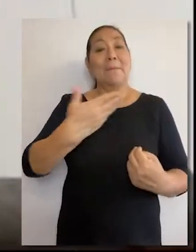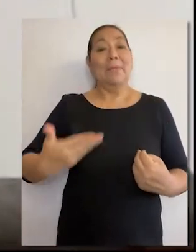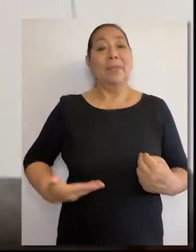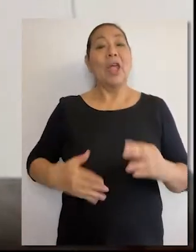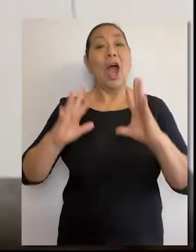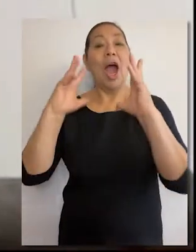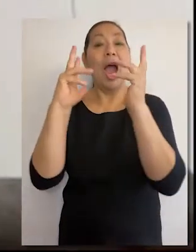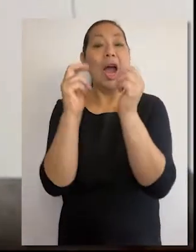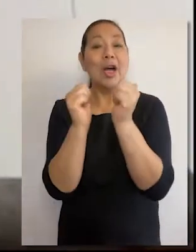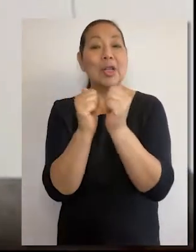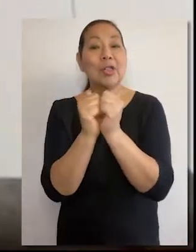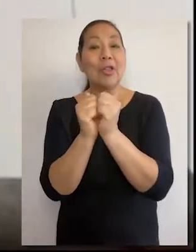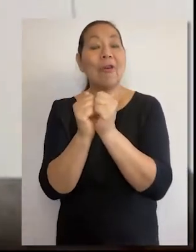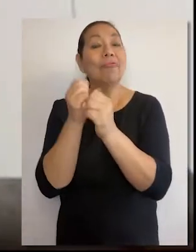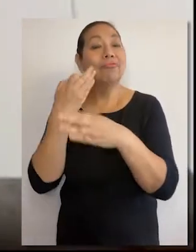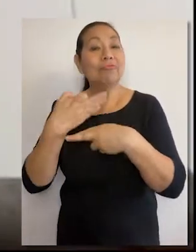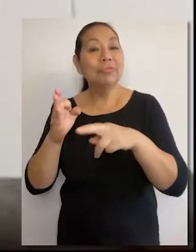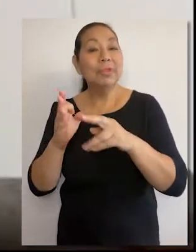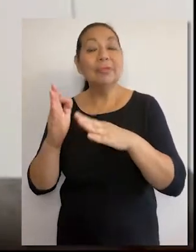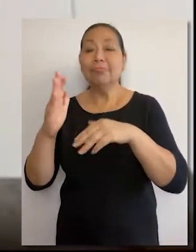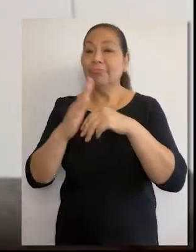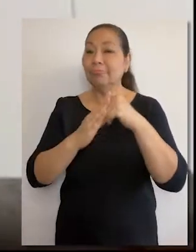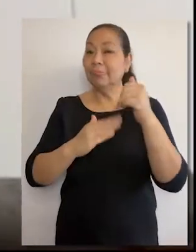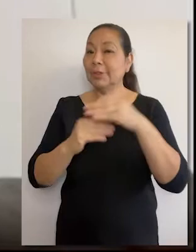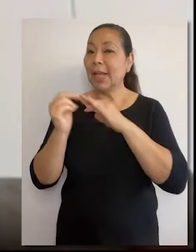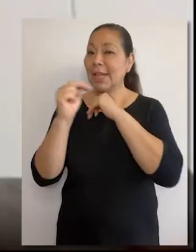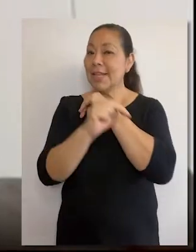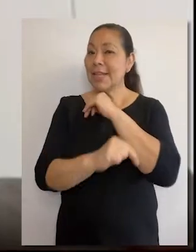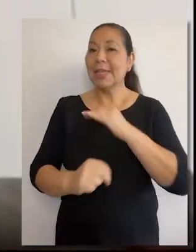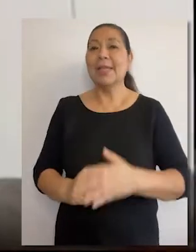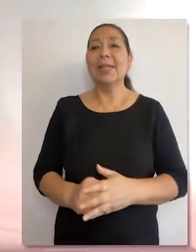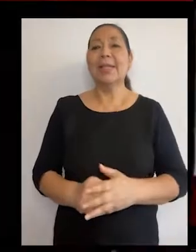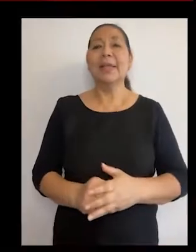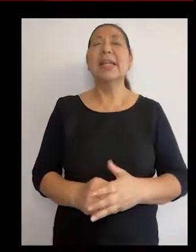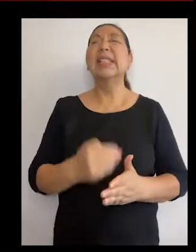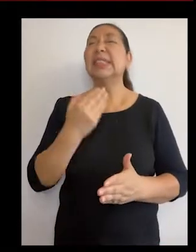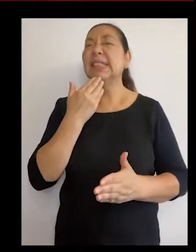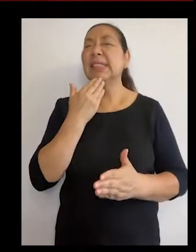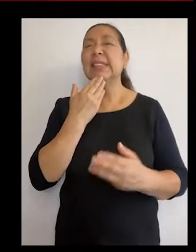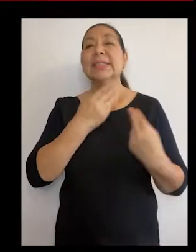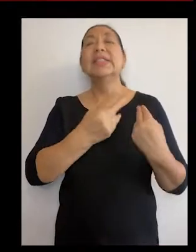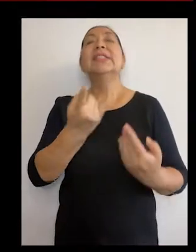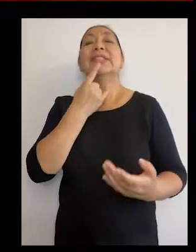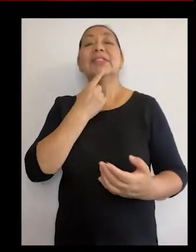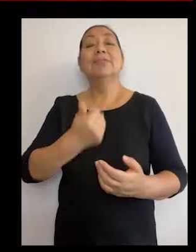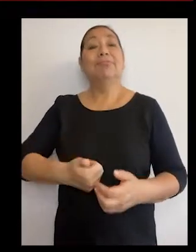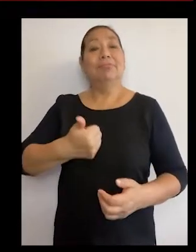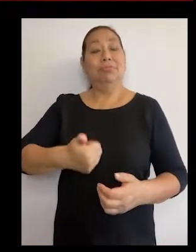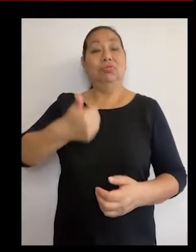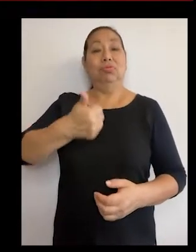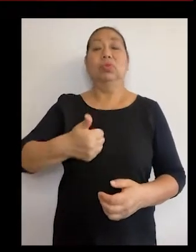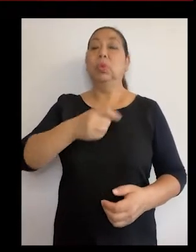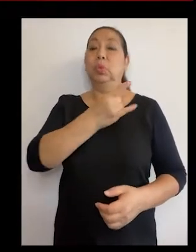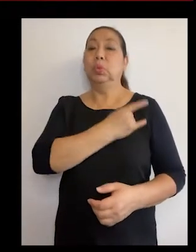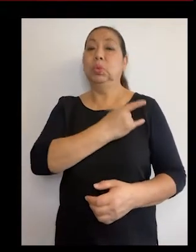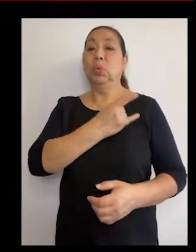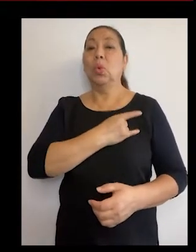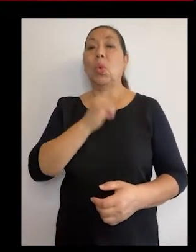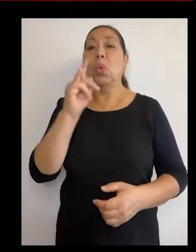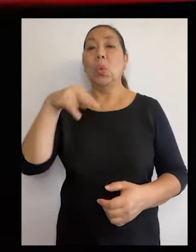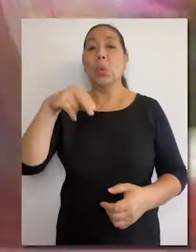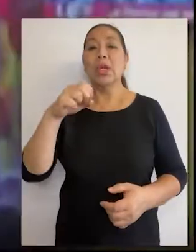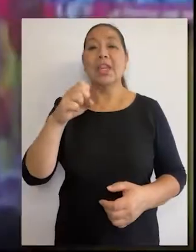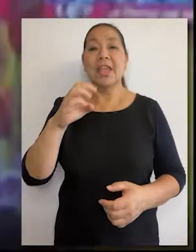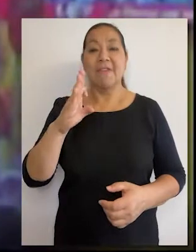Presidenta de la Asociación para el Fomento de la Infraestructura Nacional, Carmela María Jesús Alarcón, Rectora de la